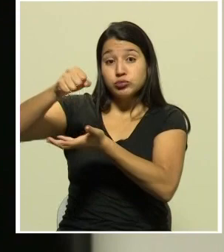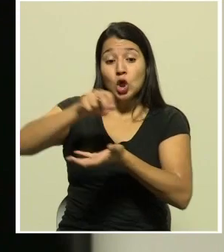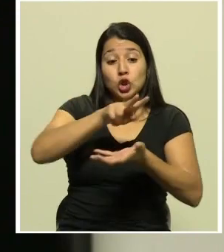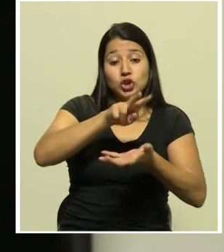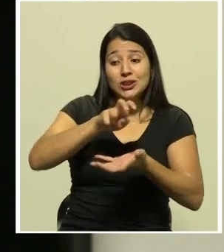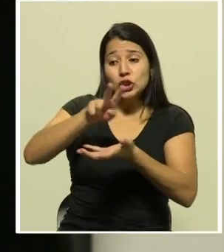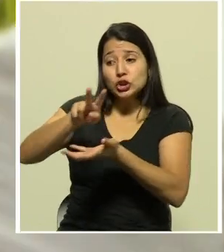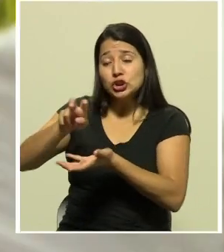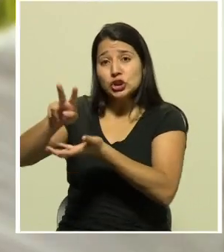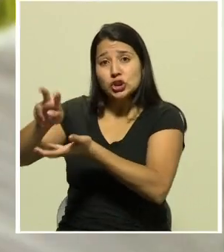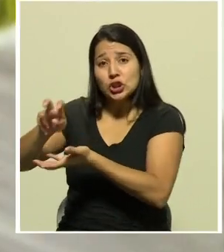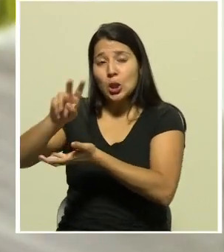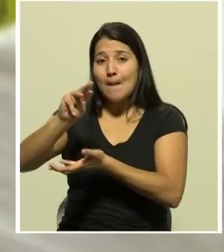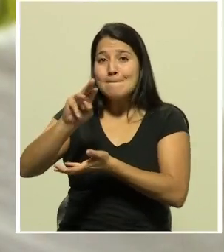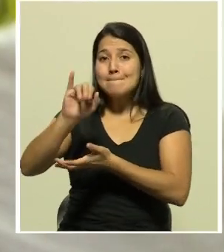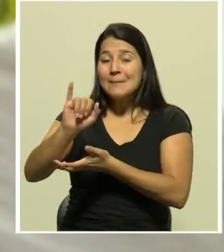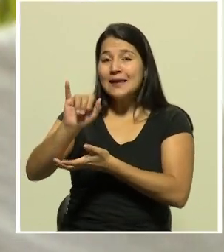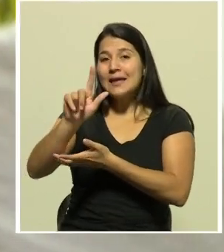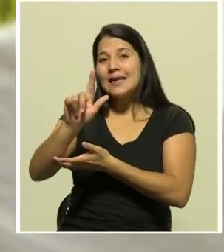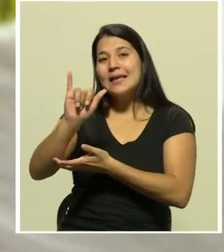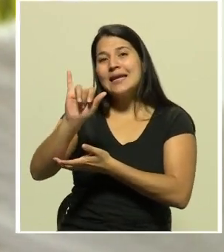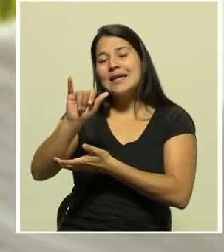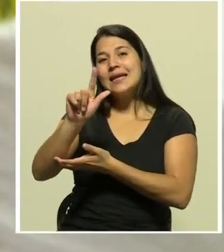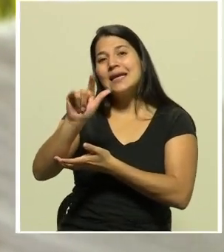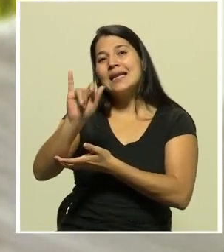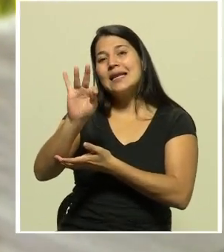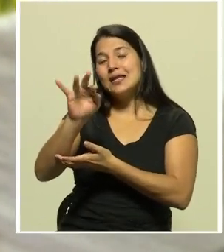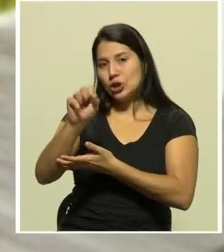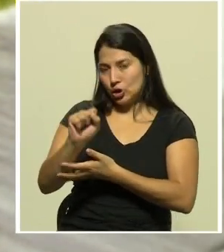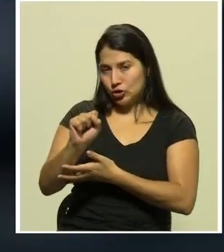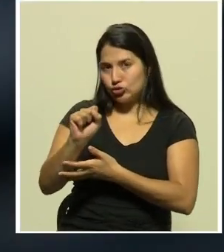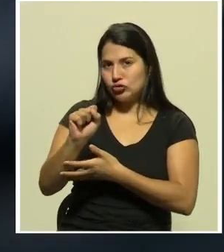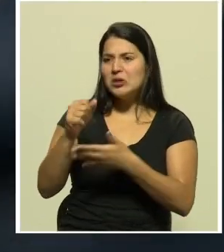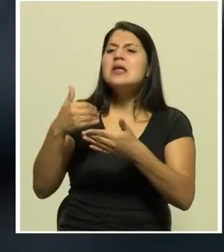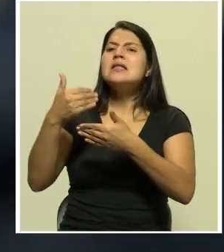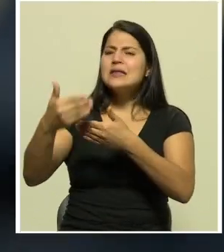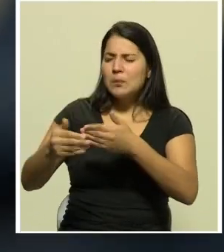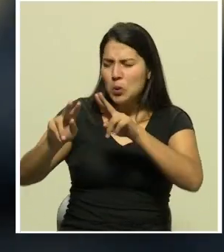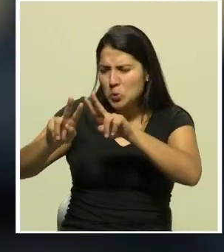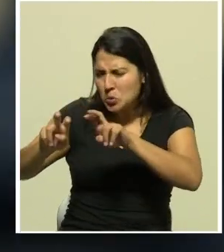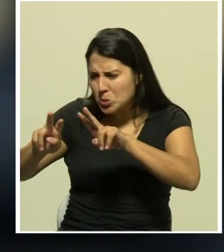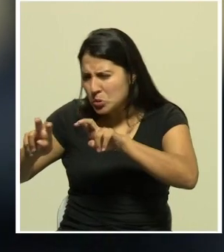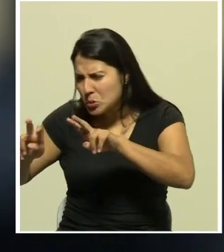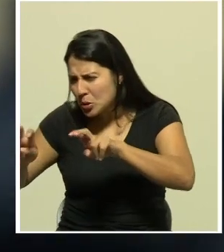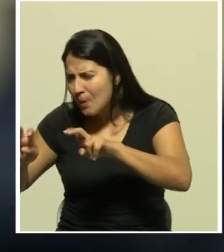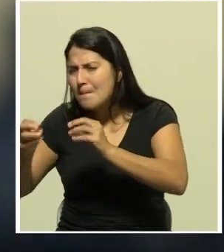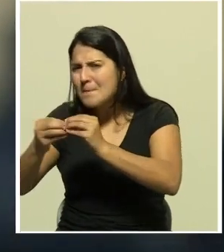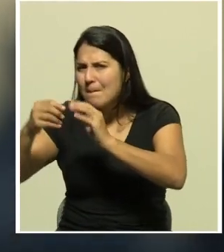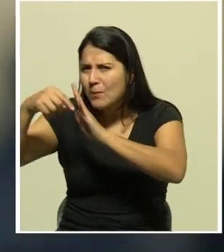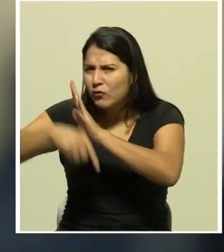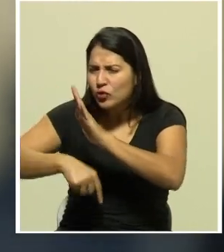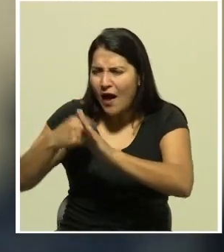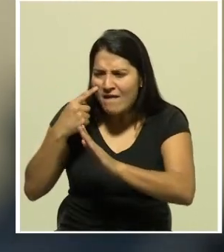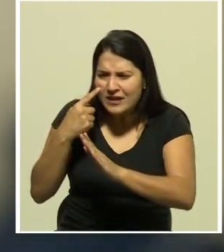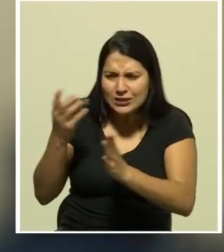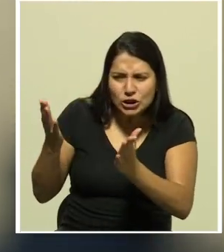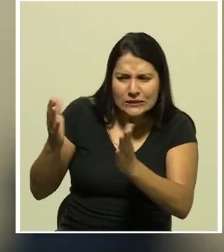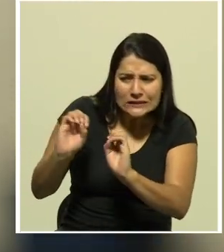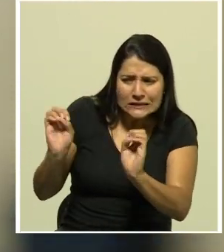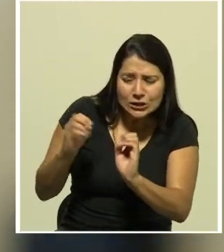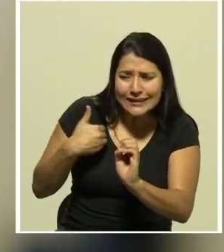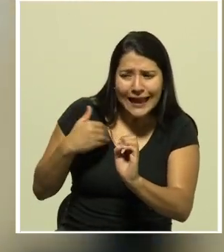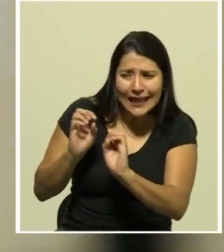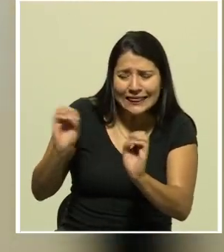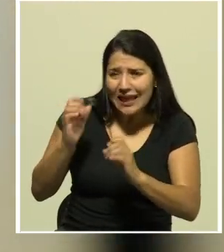Nacional de Sangre realiza una evaluación más para el descarte de enfermedades. Luego envía el plasma a la Universidad de Costa Rica para el procedimiento de